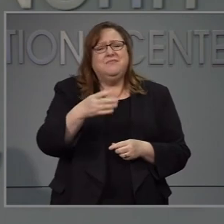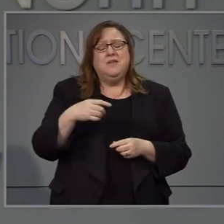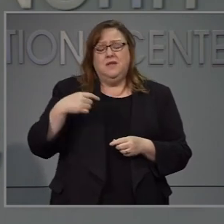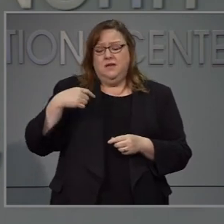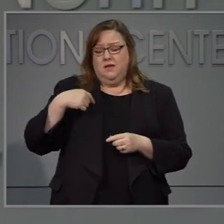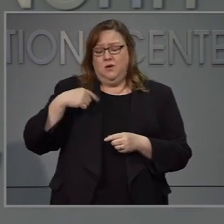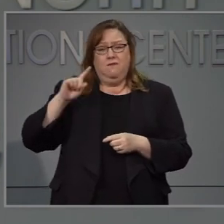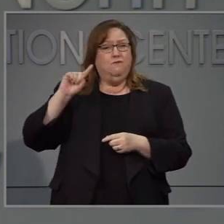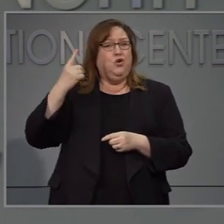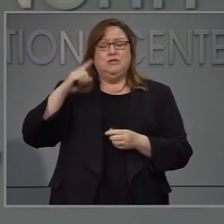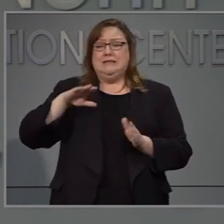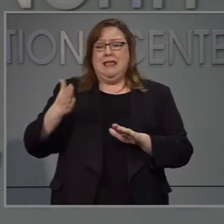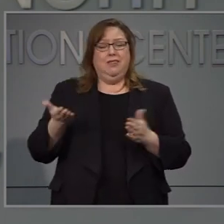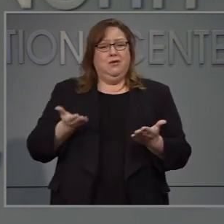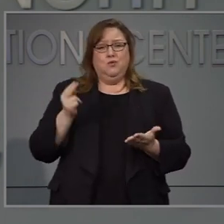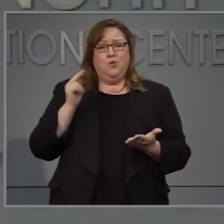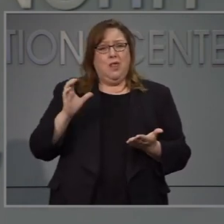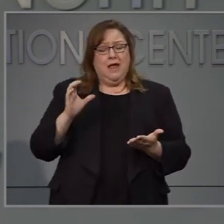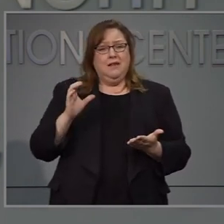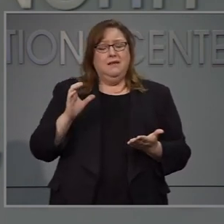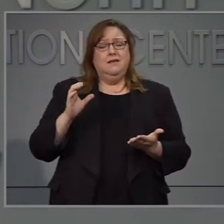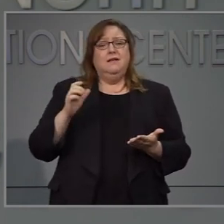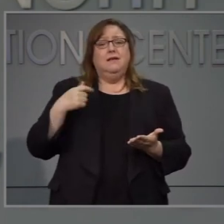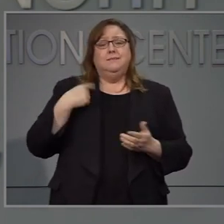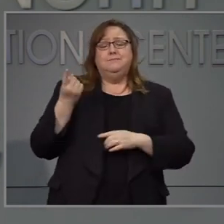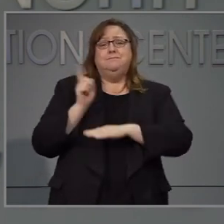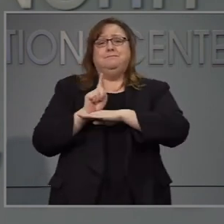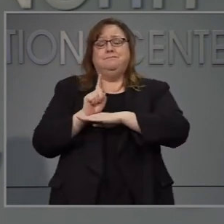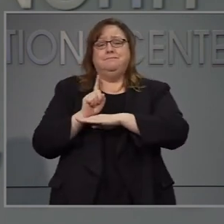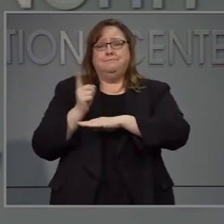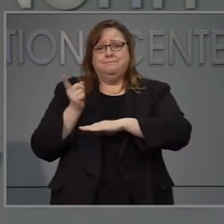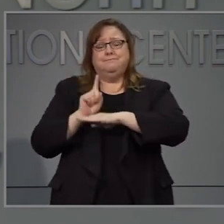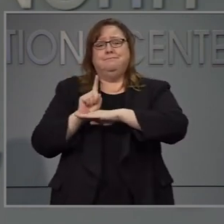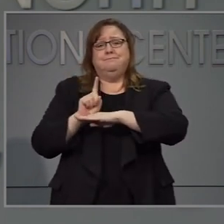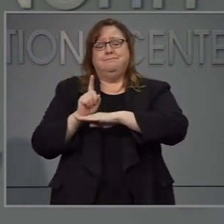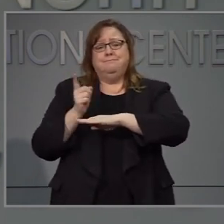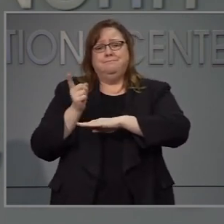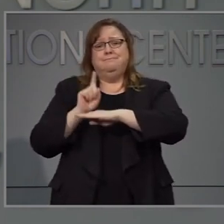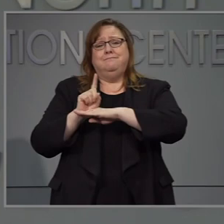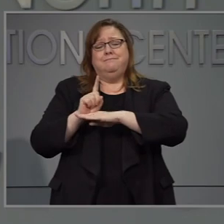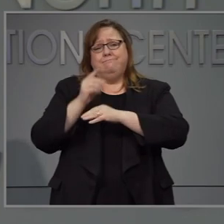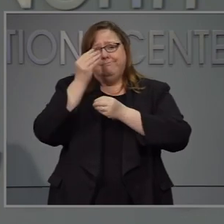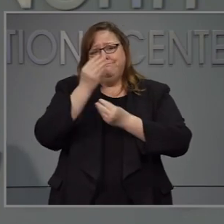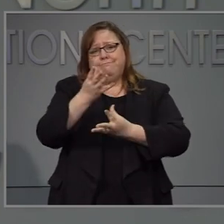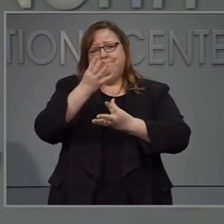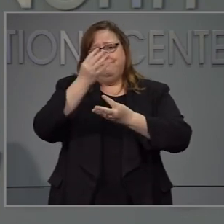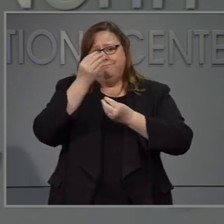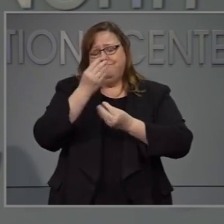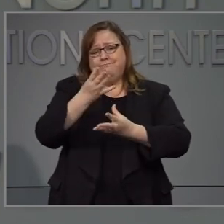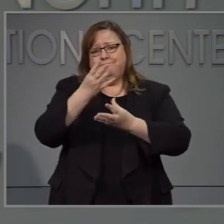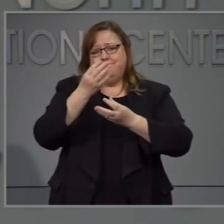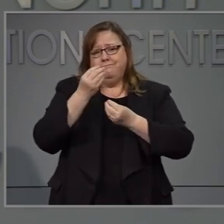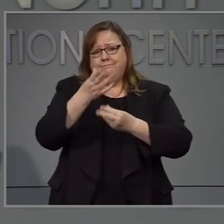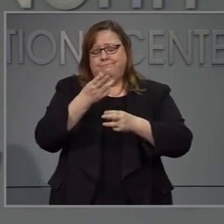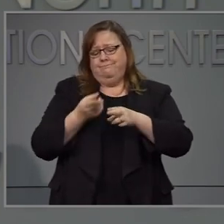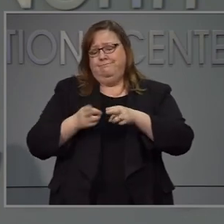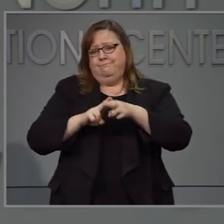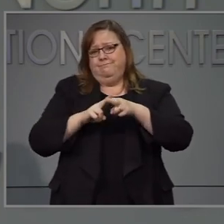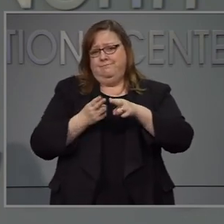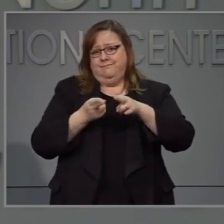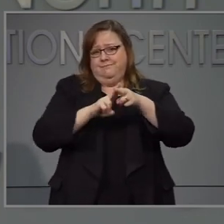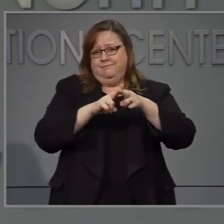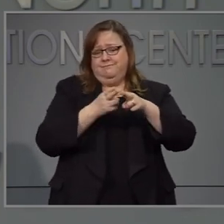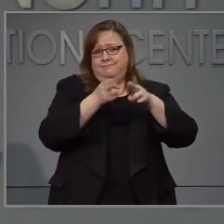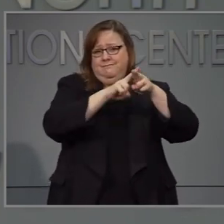reportamos la primera defunción, les he informado sobre el número de muertes por COVID-19. Al